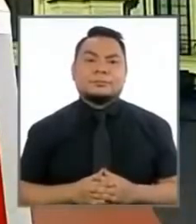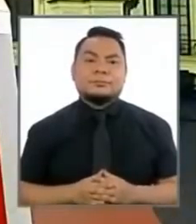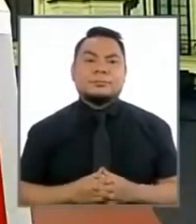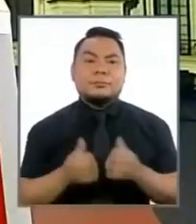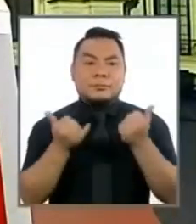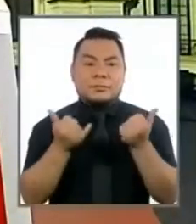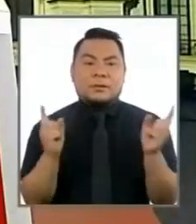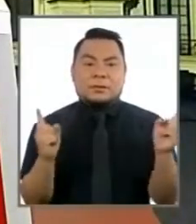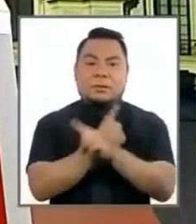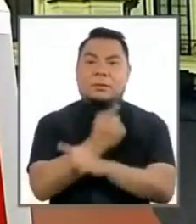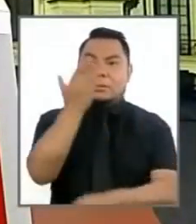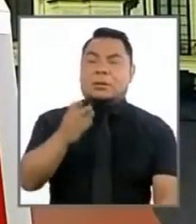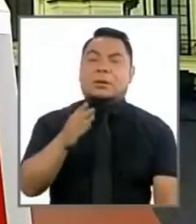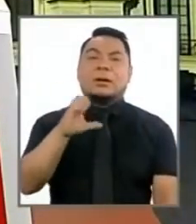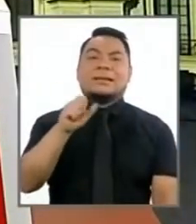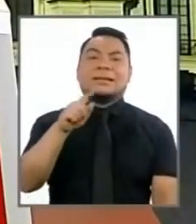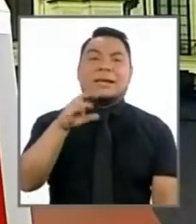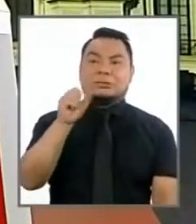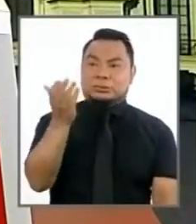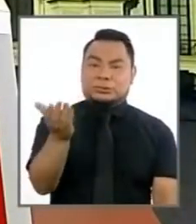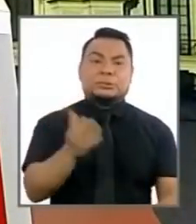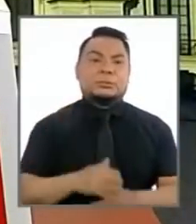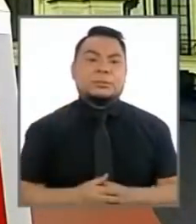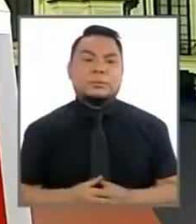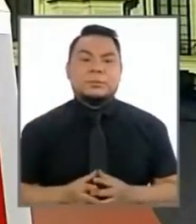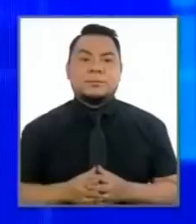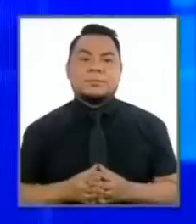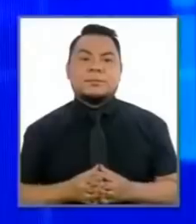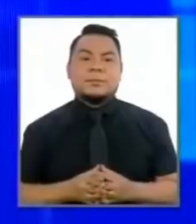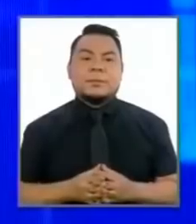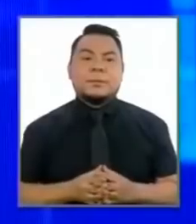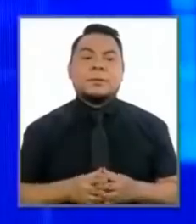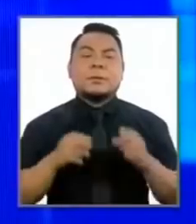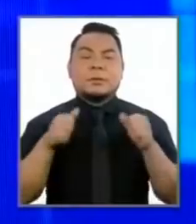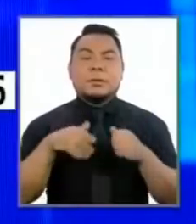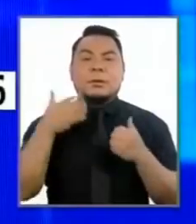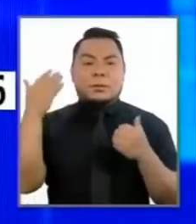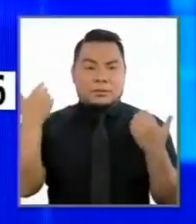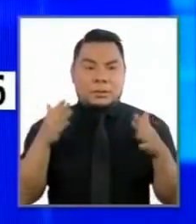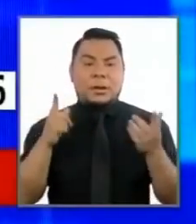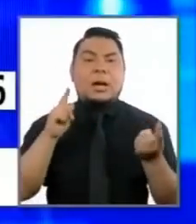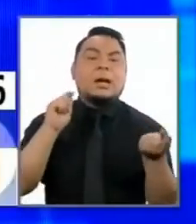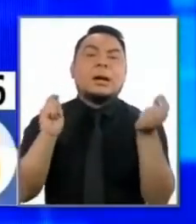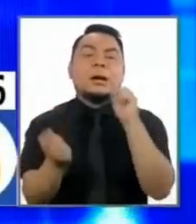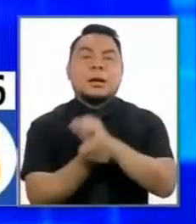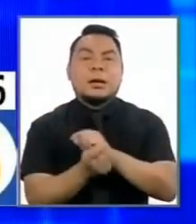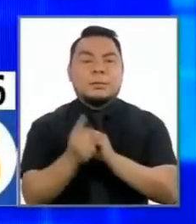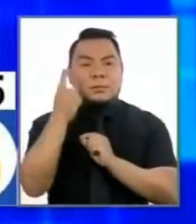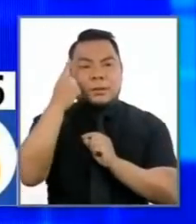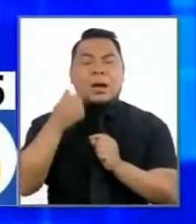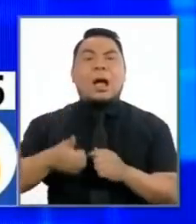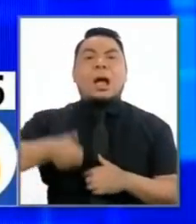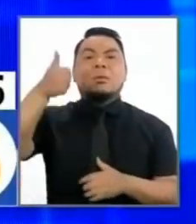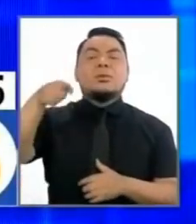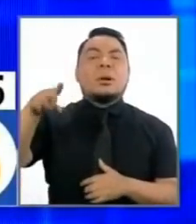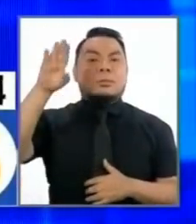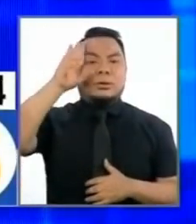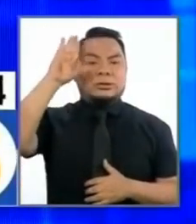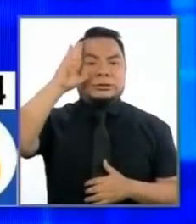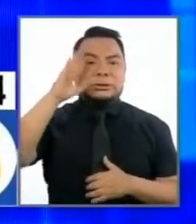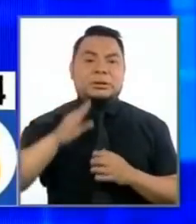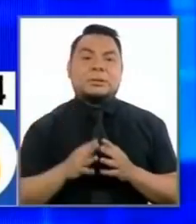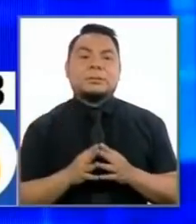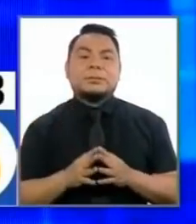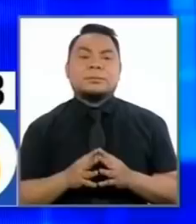bien. Le toca el turno al señor Santos. Gracias. Adelante. Vamos a restablecer el principio de autoridad a la policía.